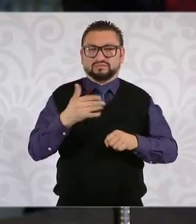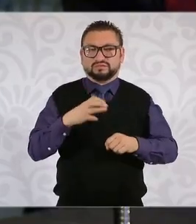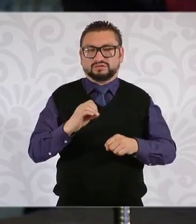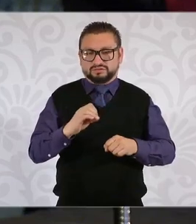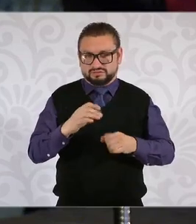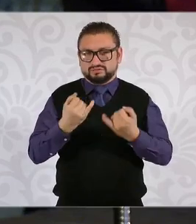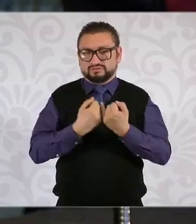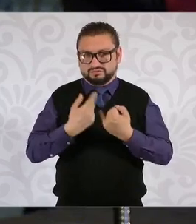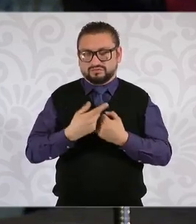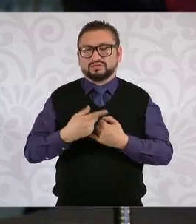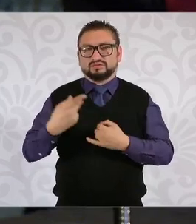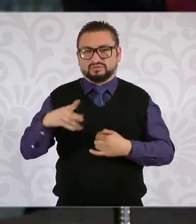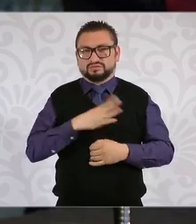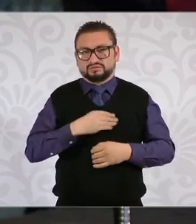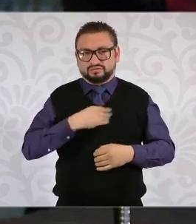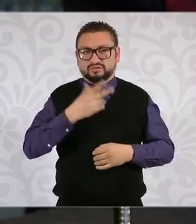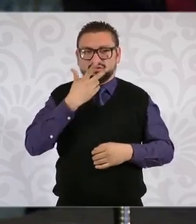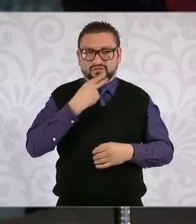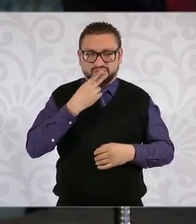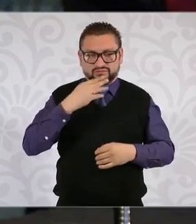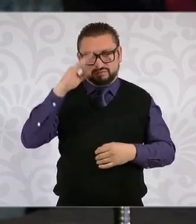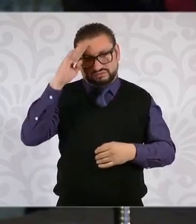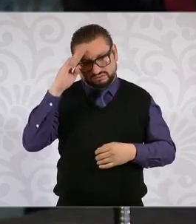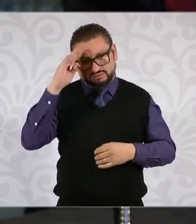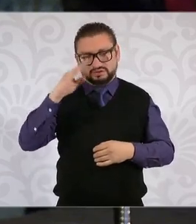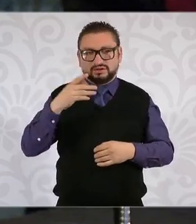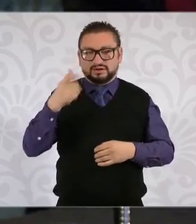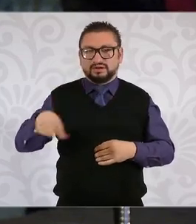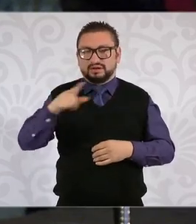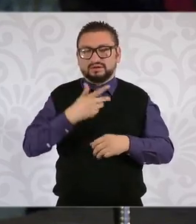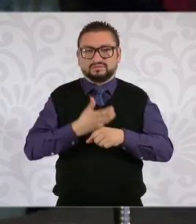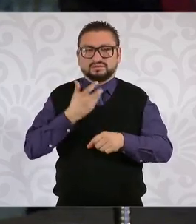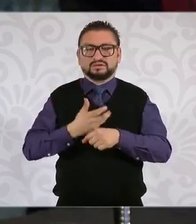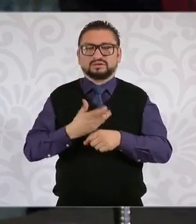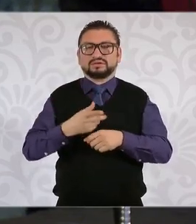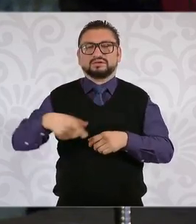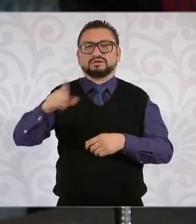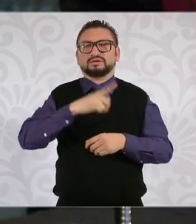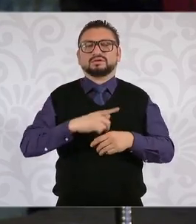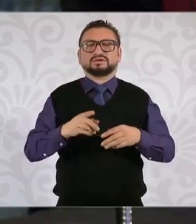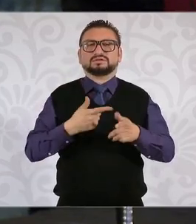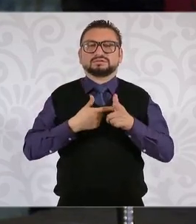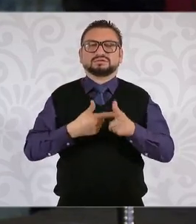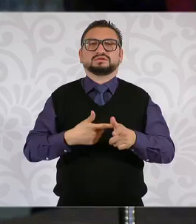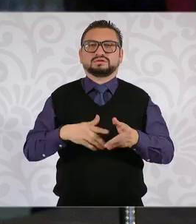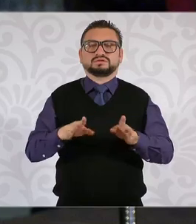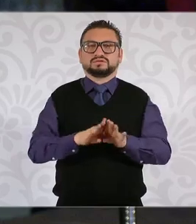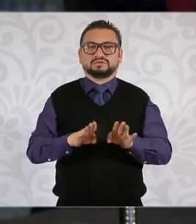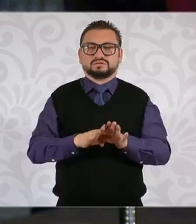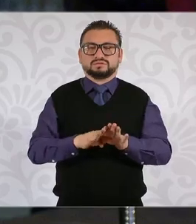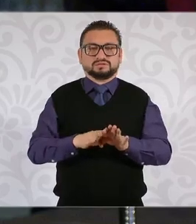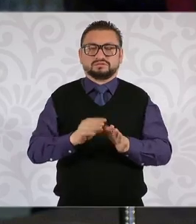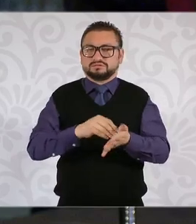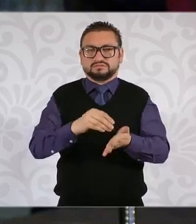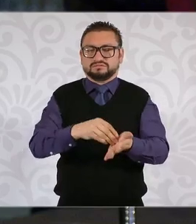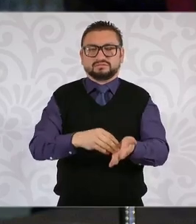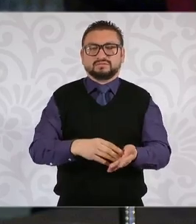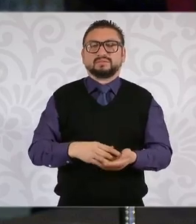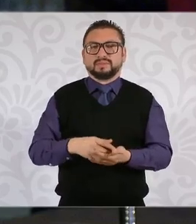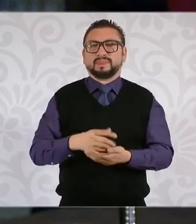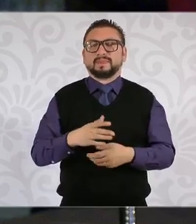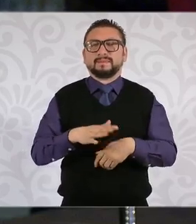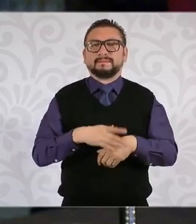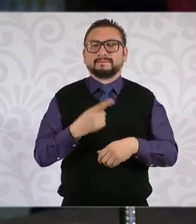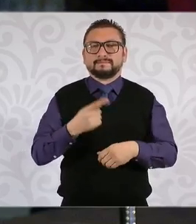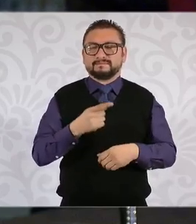de los hijos de Joaquín Guzmán a Estados Unidos, donde ahí continúan. Y también, bueno, porque lo que se ha mencionado es que